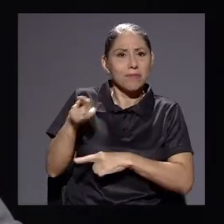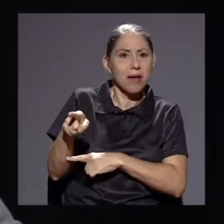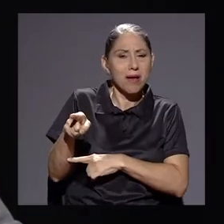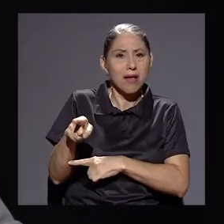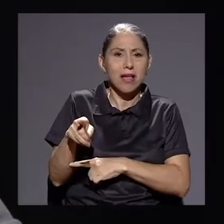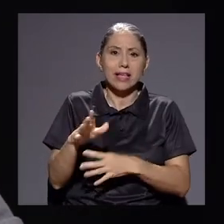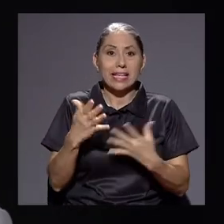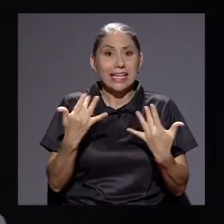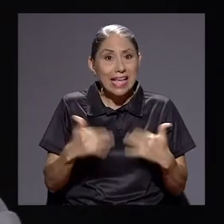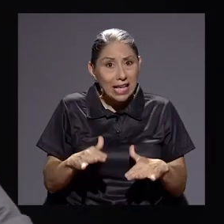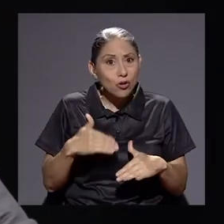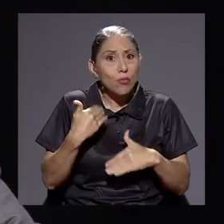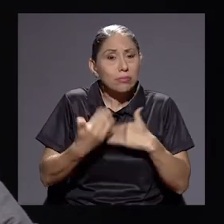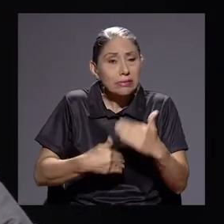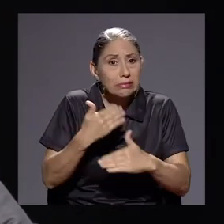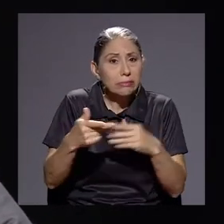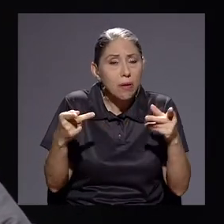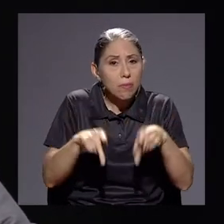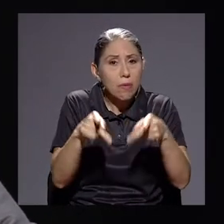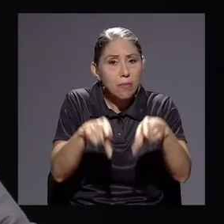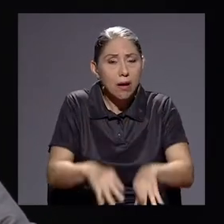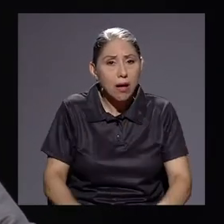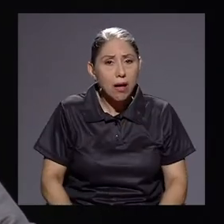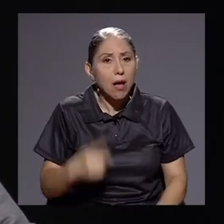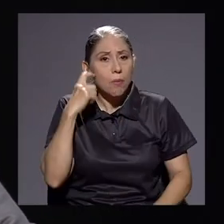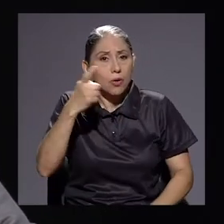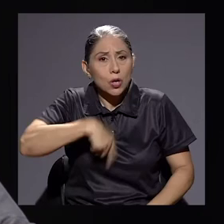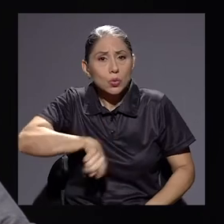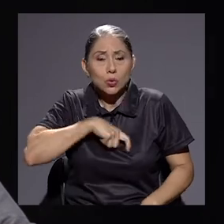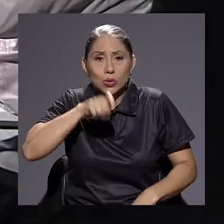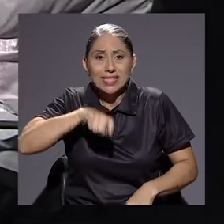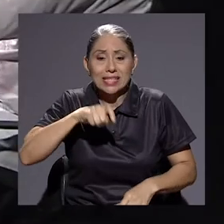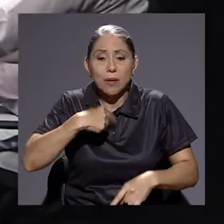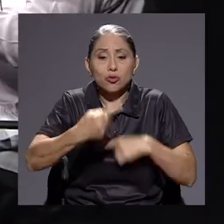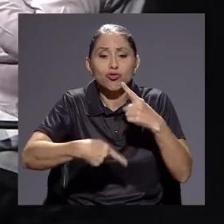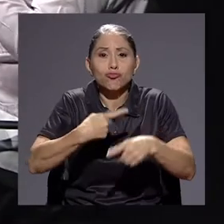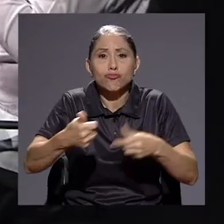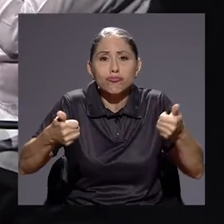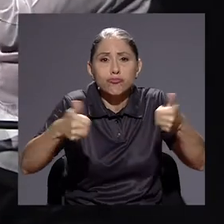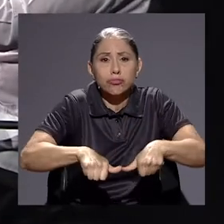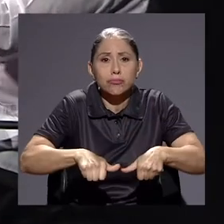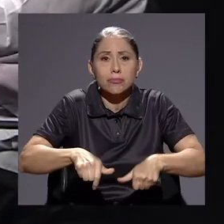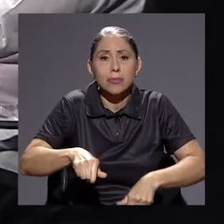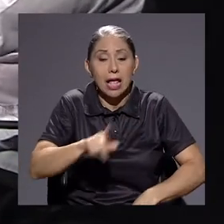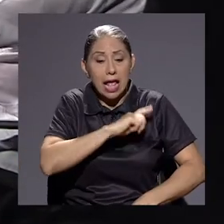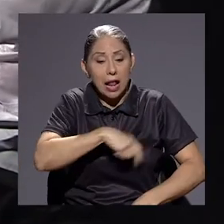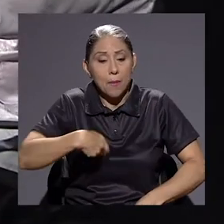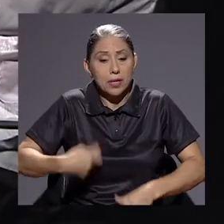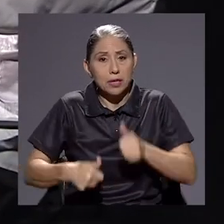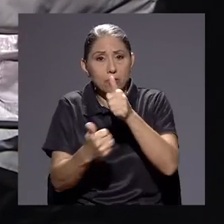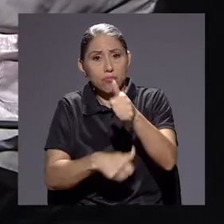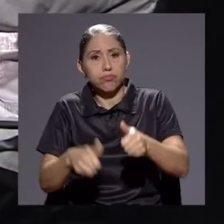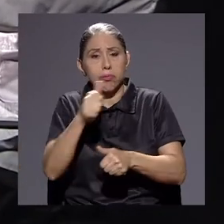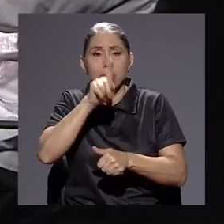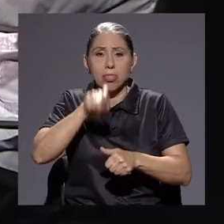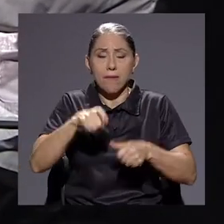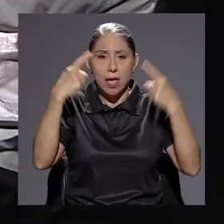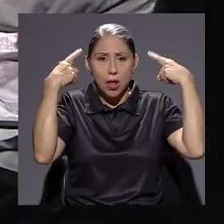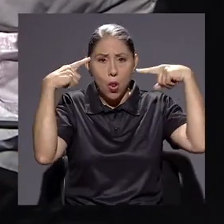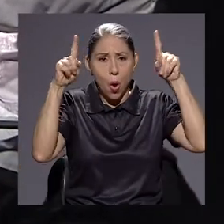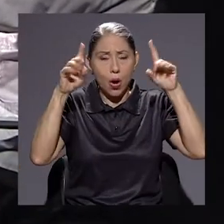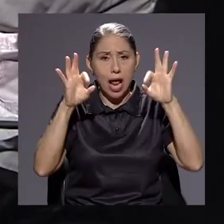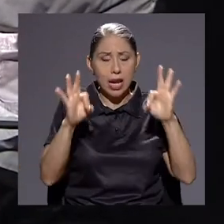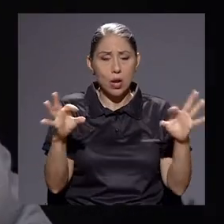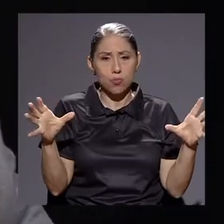factor sí afecta mucho. ¿Y viene el momento? Claro, porque necesitamos tomar los principales acuerdos. Tiene que hacer un esfuerzo del presidente mayor para lograr esa